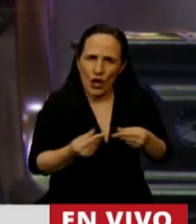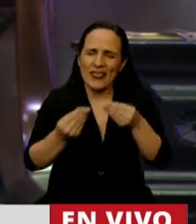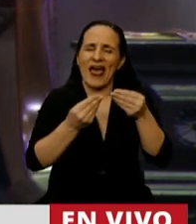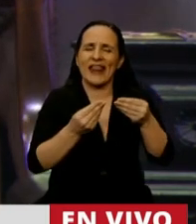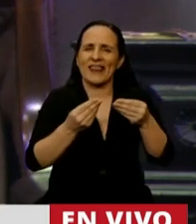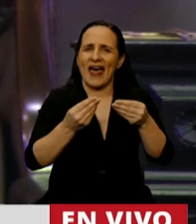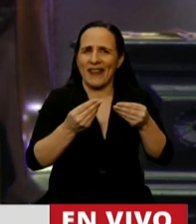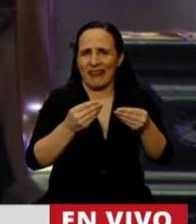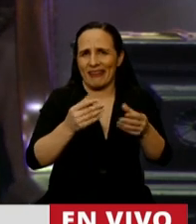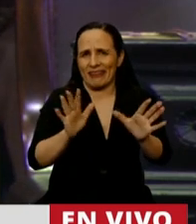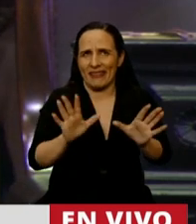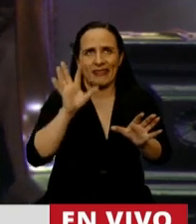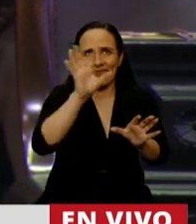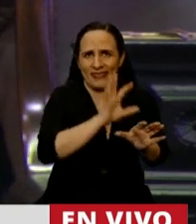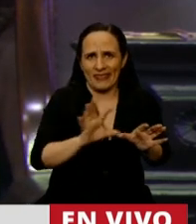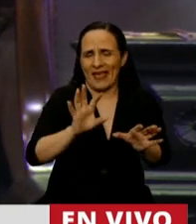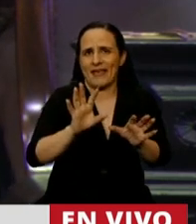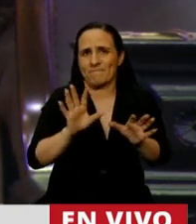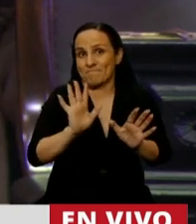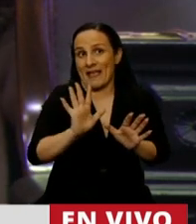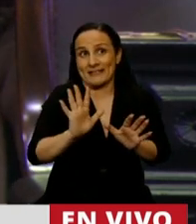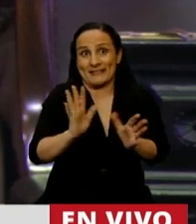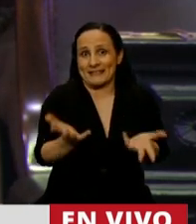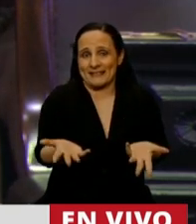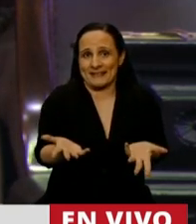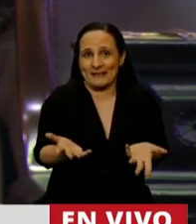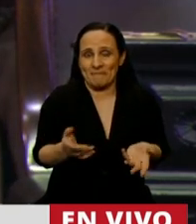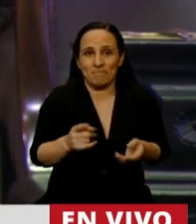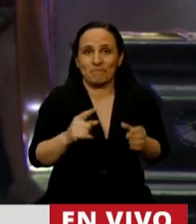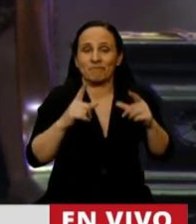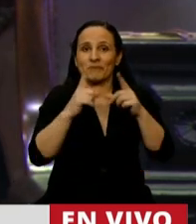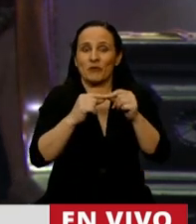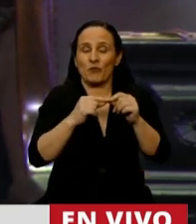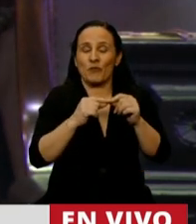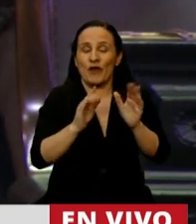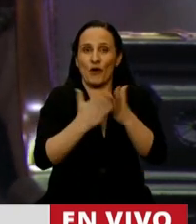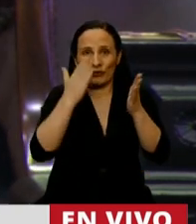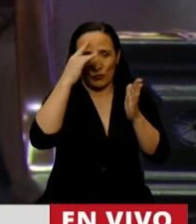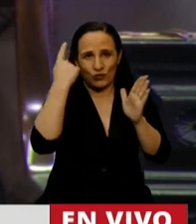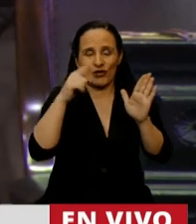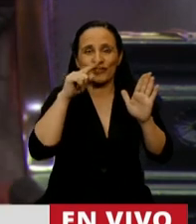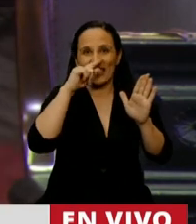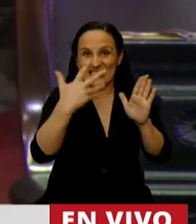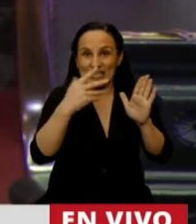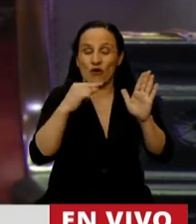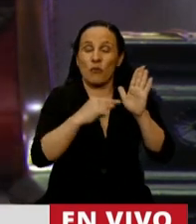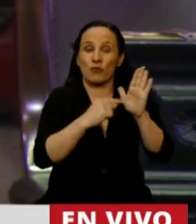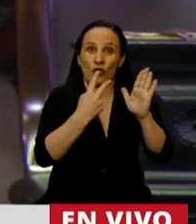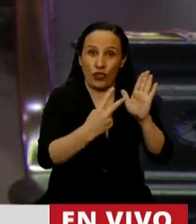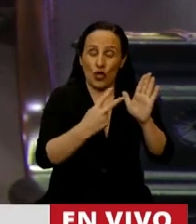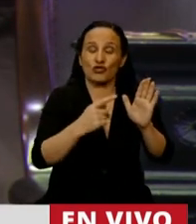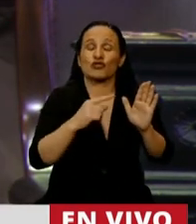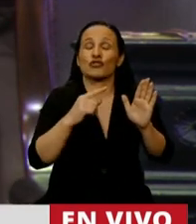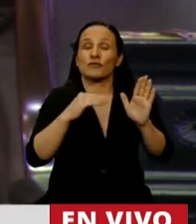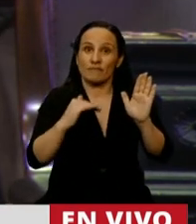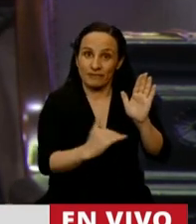las distintas entidades que conforman la federación. Así lo manda el artículo 75, inciso 2, inciso 19